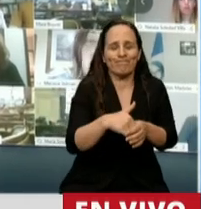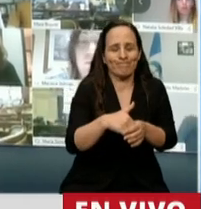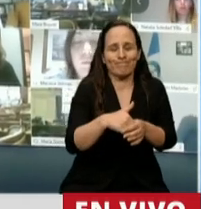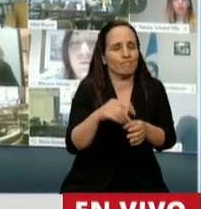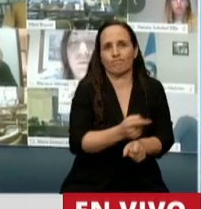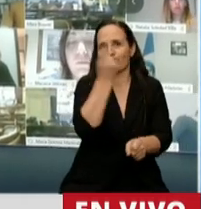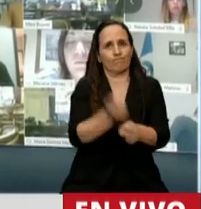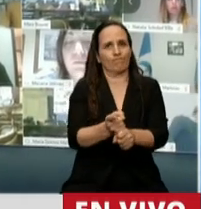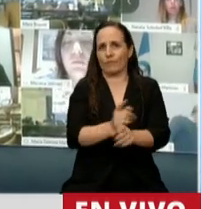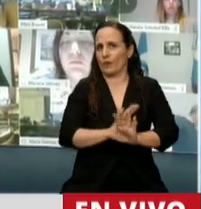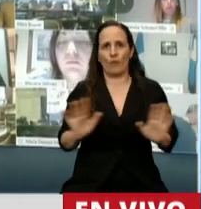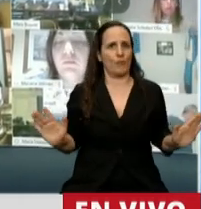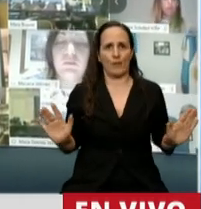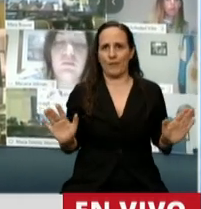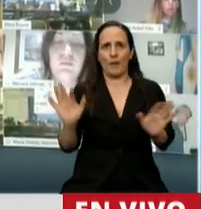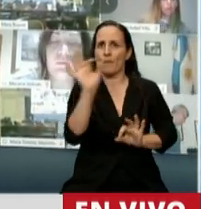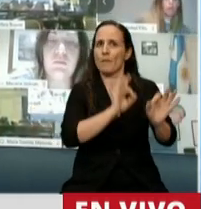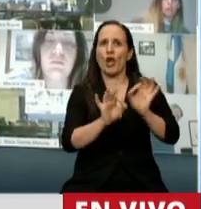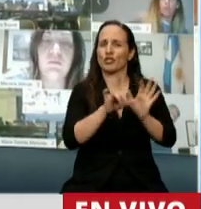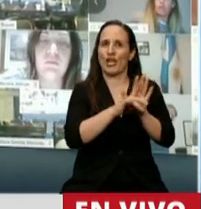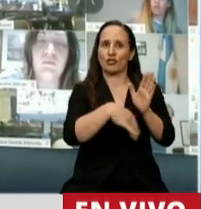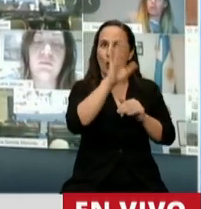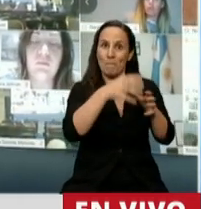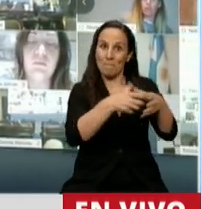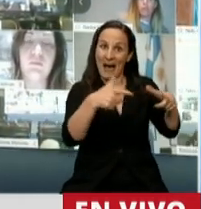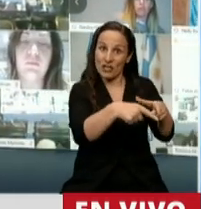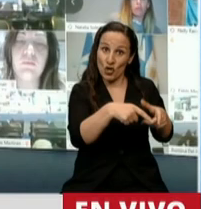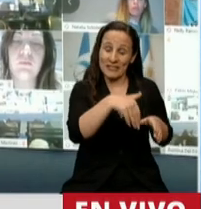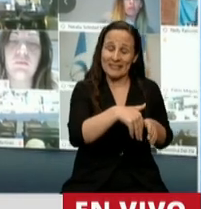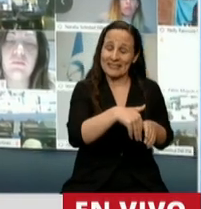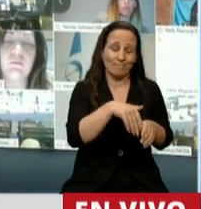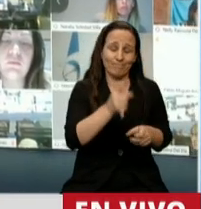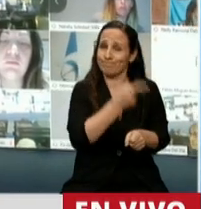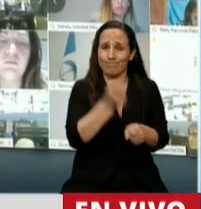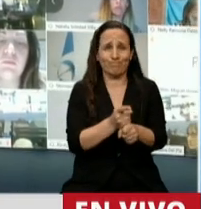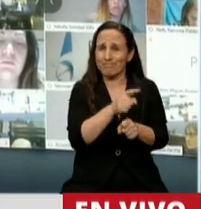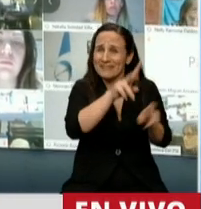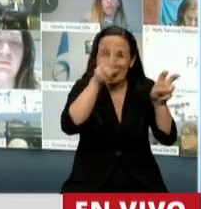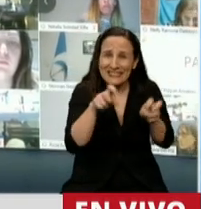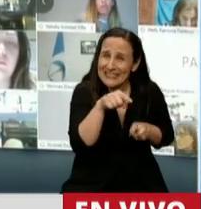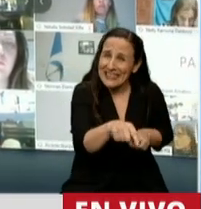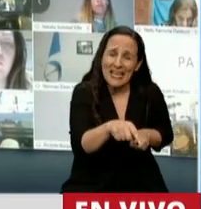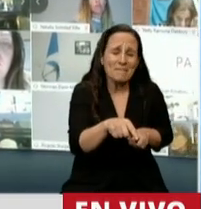votar el proyecto de la mayoría. Este tema, presidente, tiene que ver